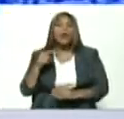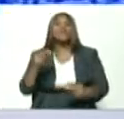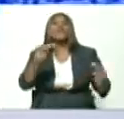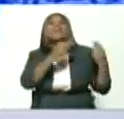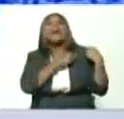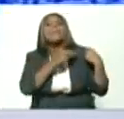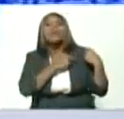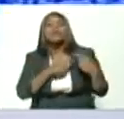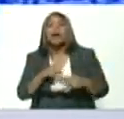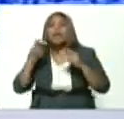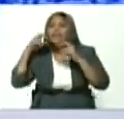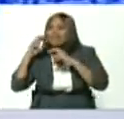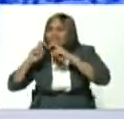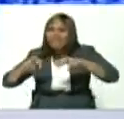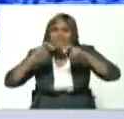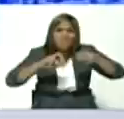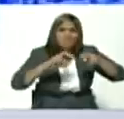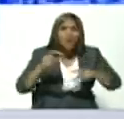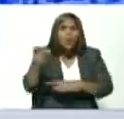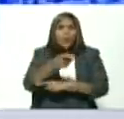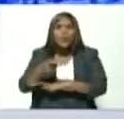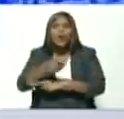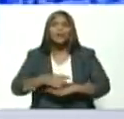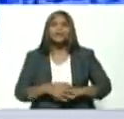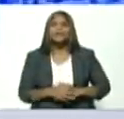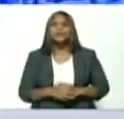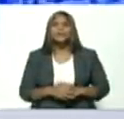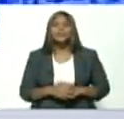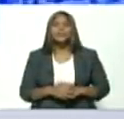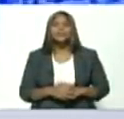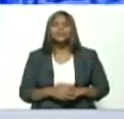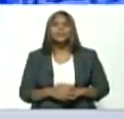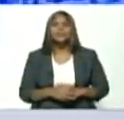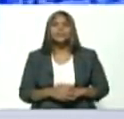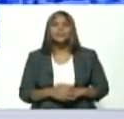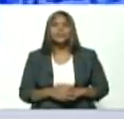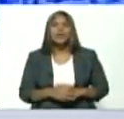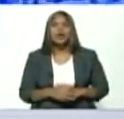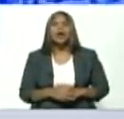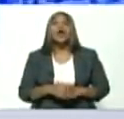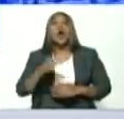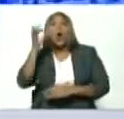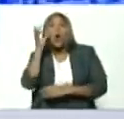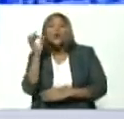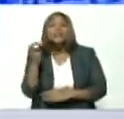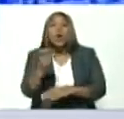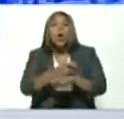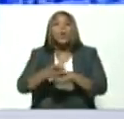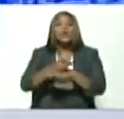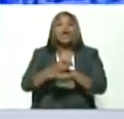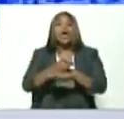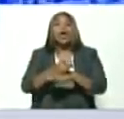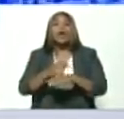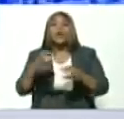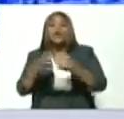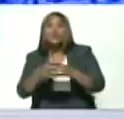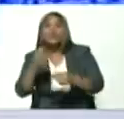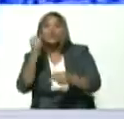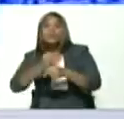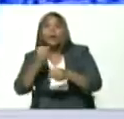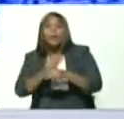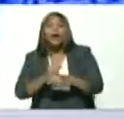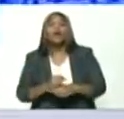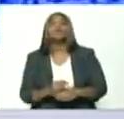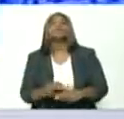ir a la búsqueda al consejo de gobierno popular de la clase obrera le corresponde